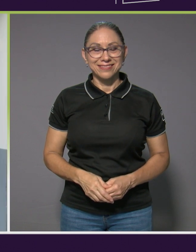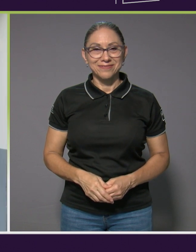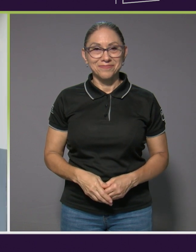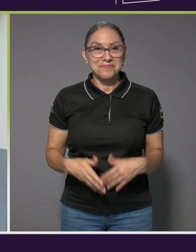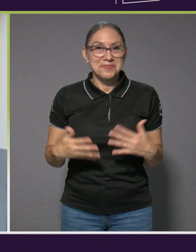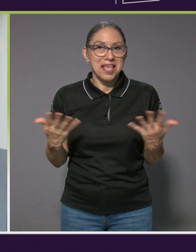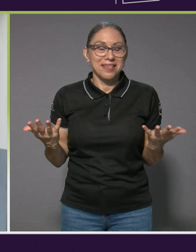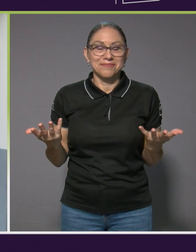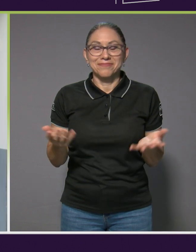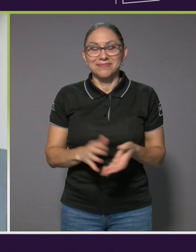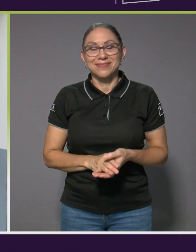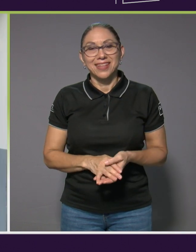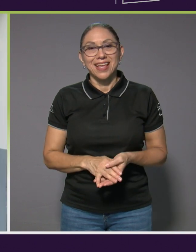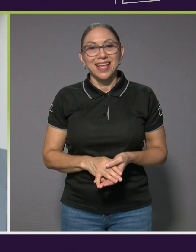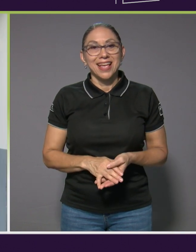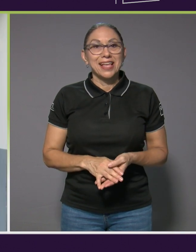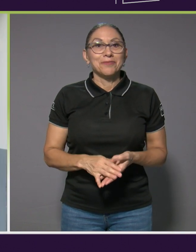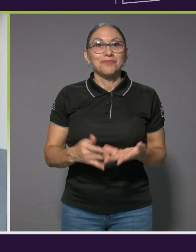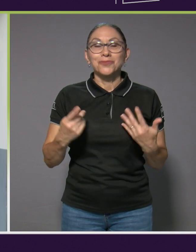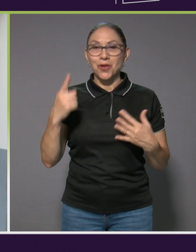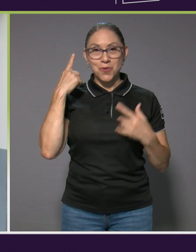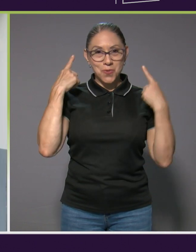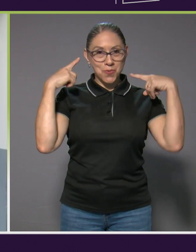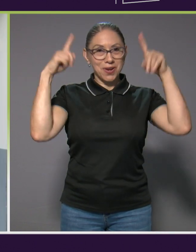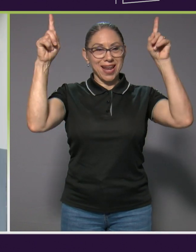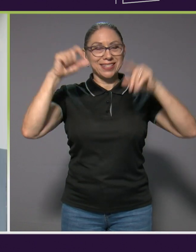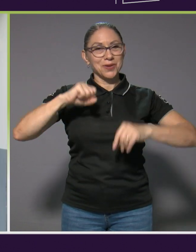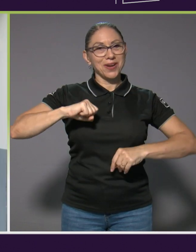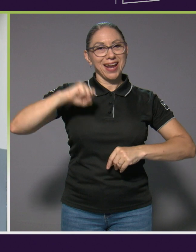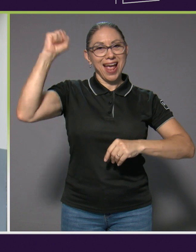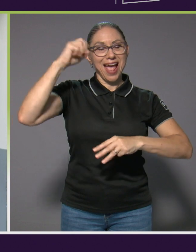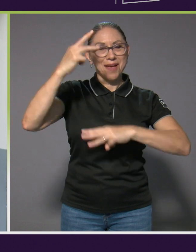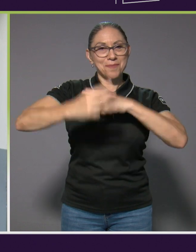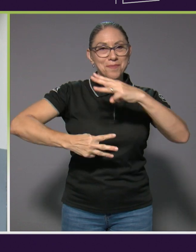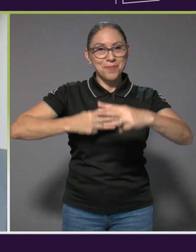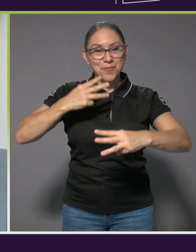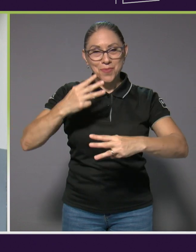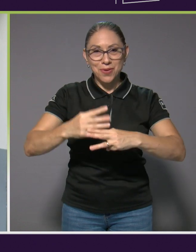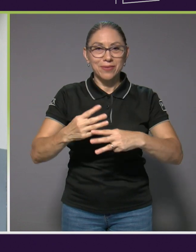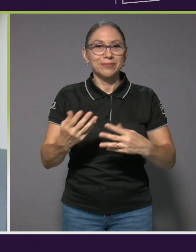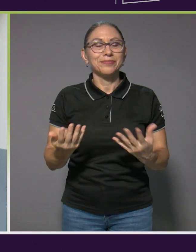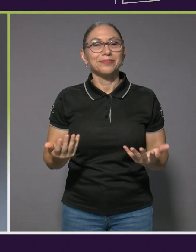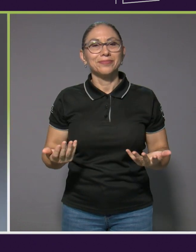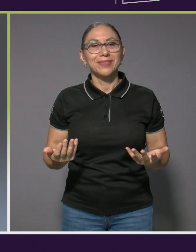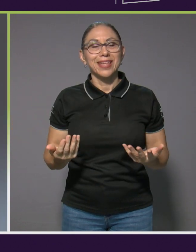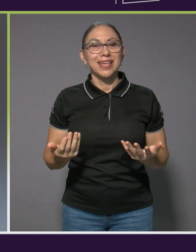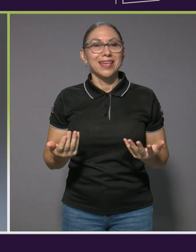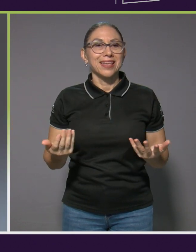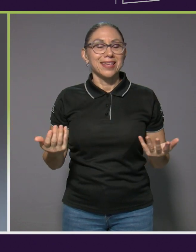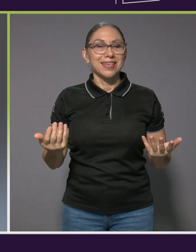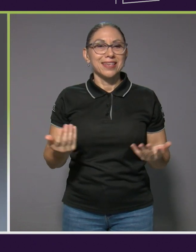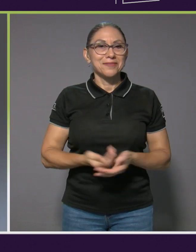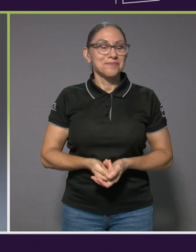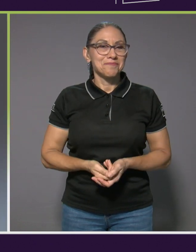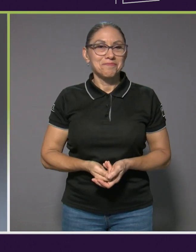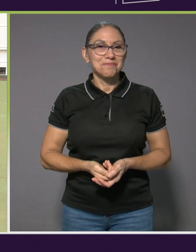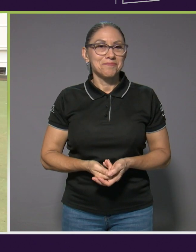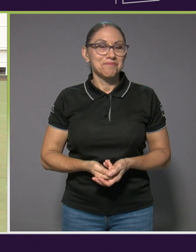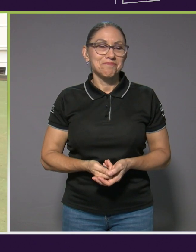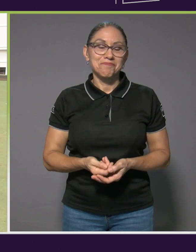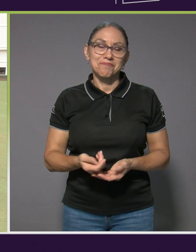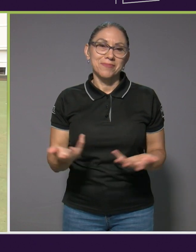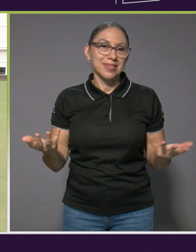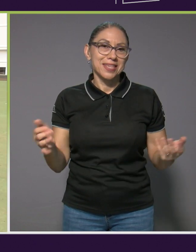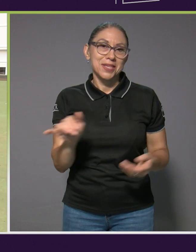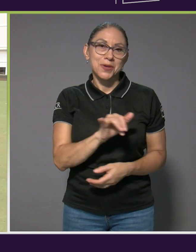Llegar a ser campeón mundial y igualmente